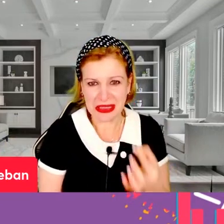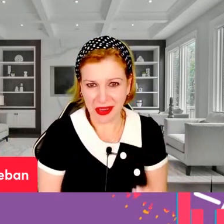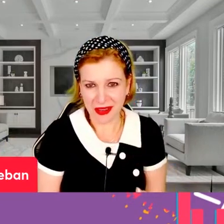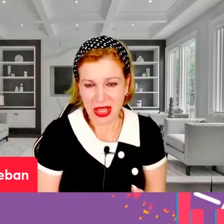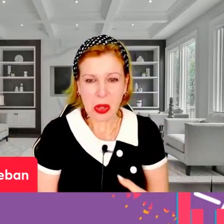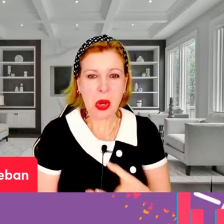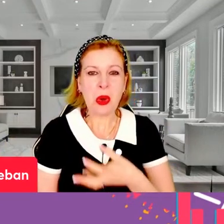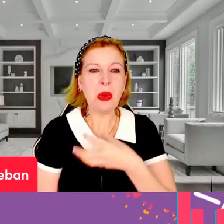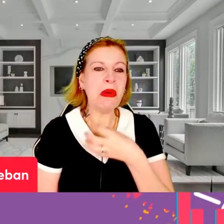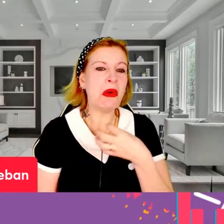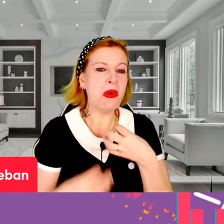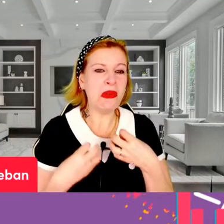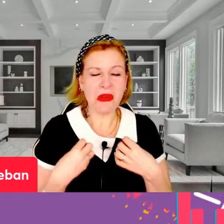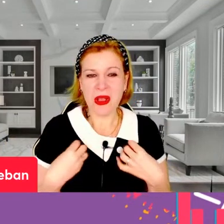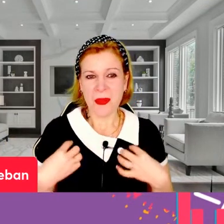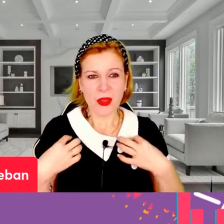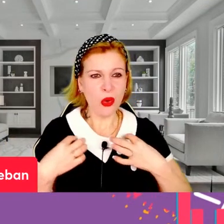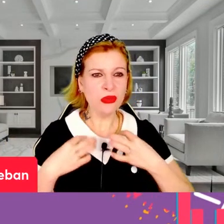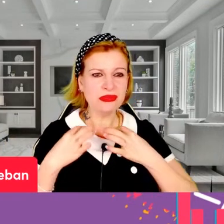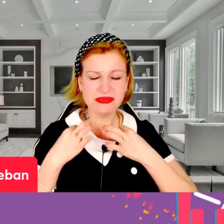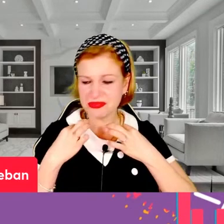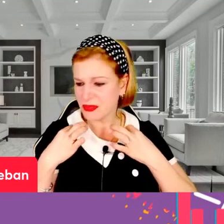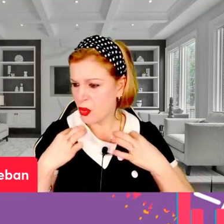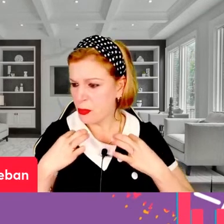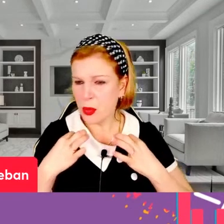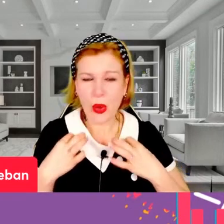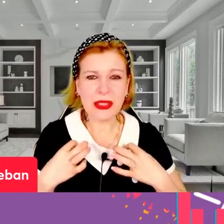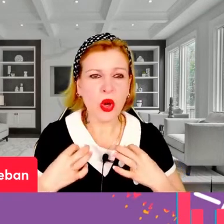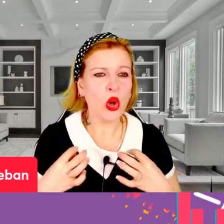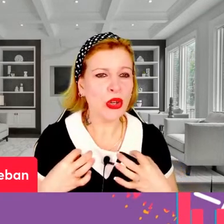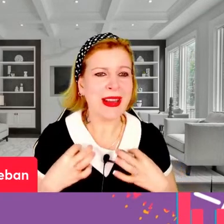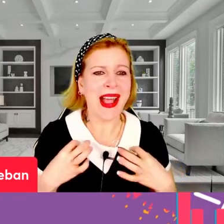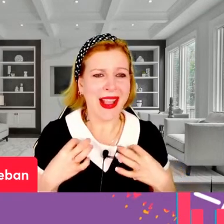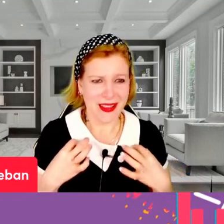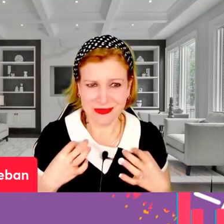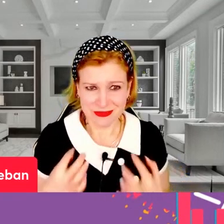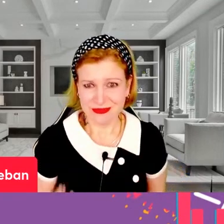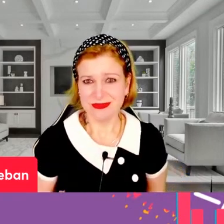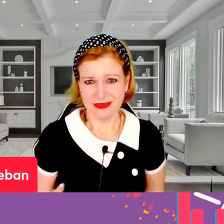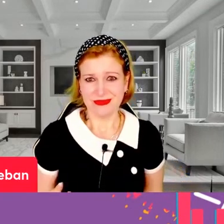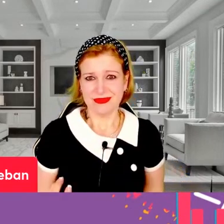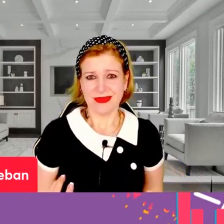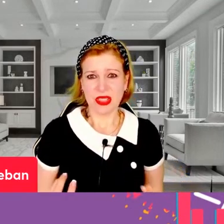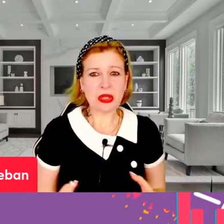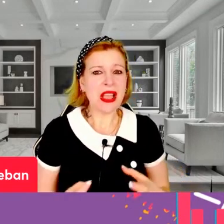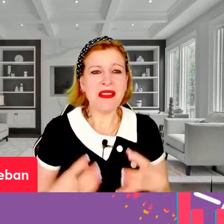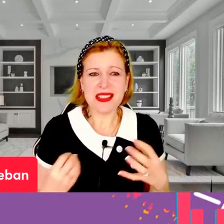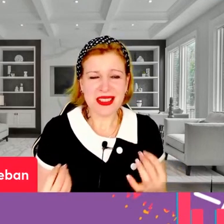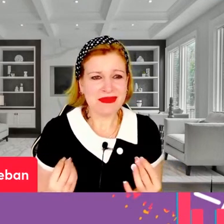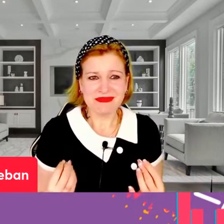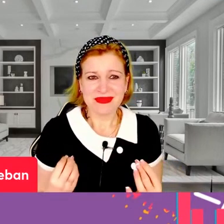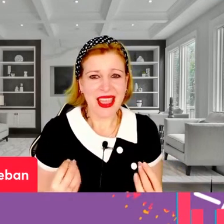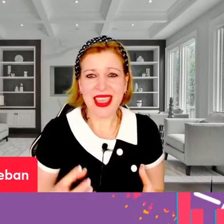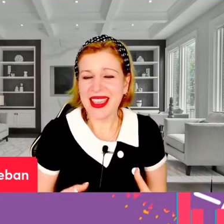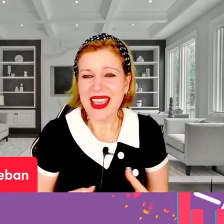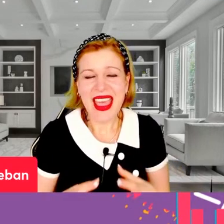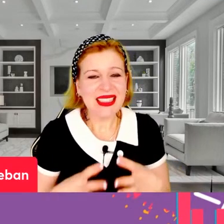tan feita, como un pulovito color caca, tú sabes,